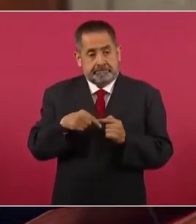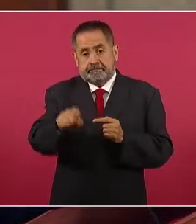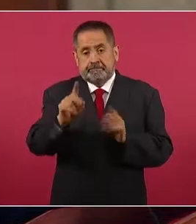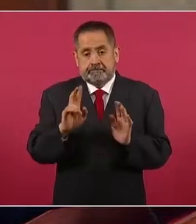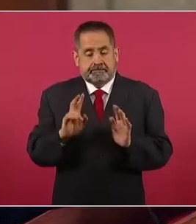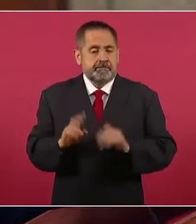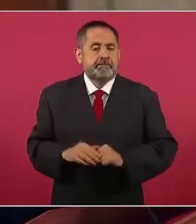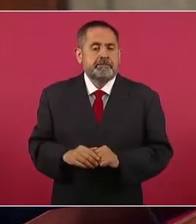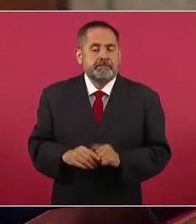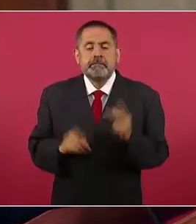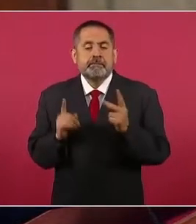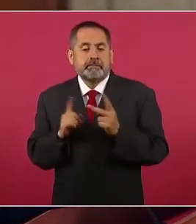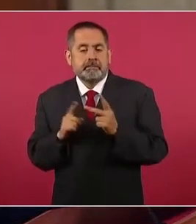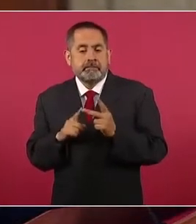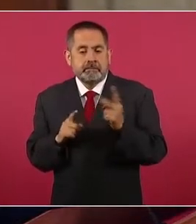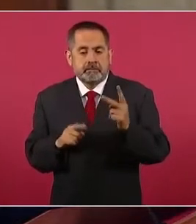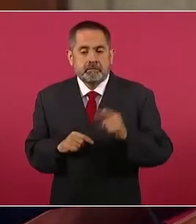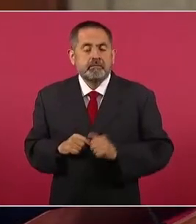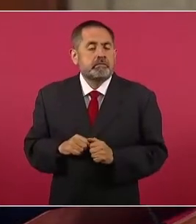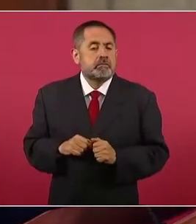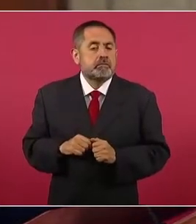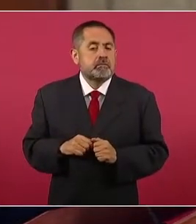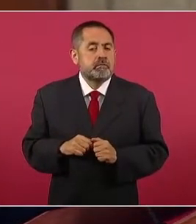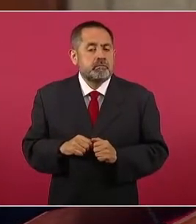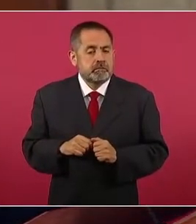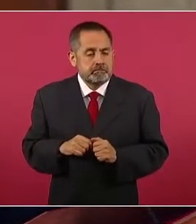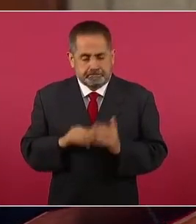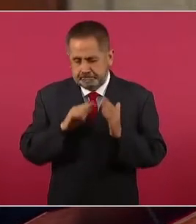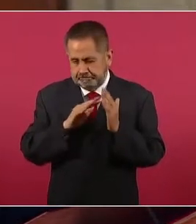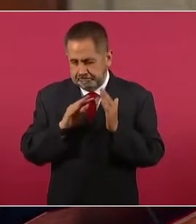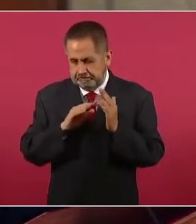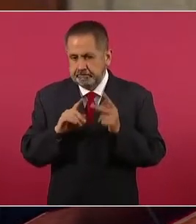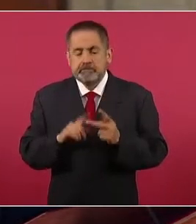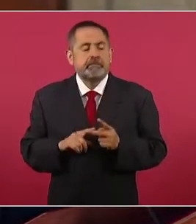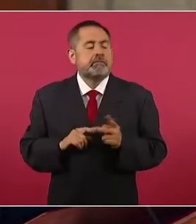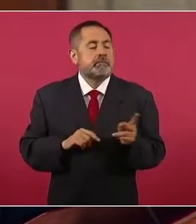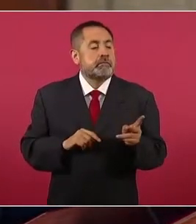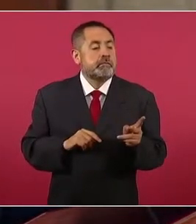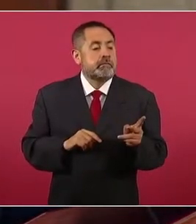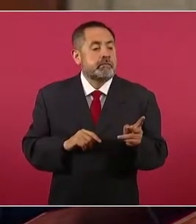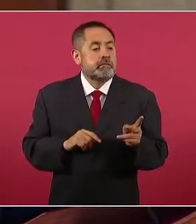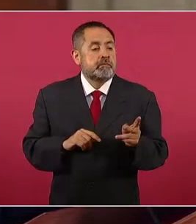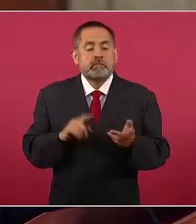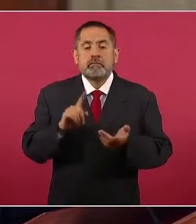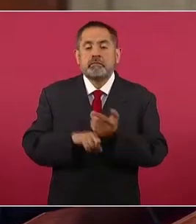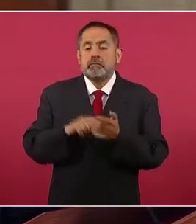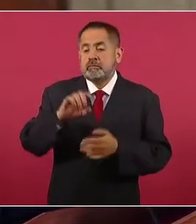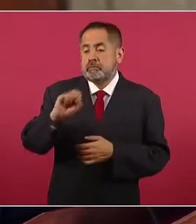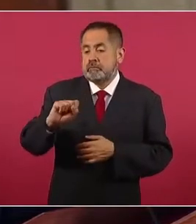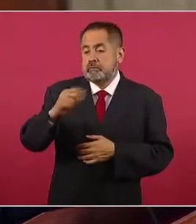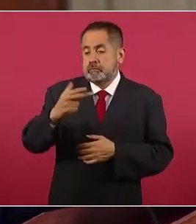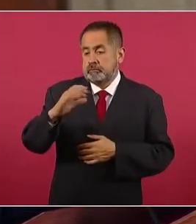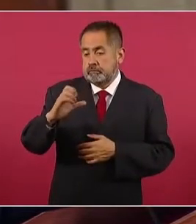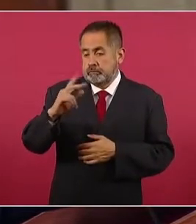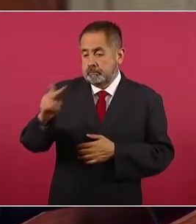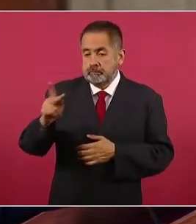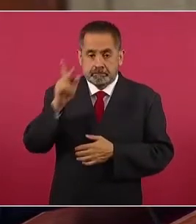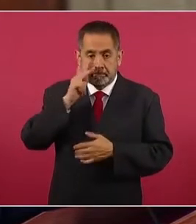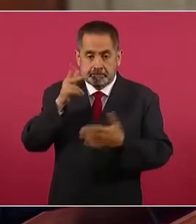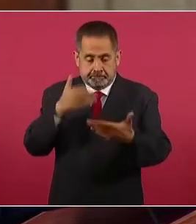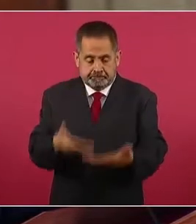Dos, con base en denuncias presentadas por las autoridades hacendarias, se está